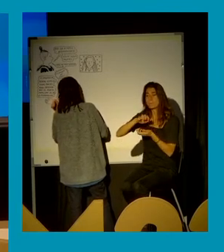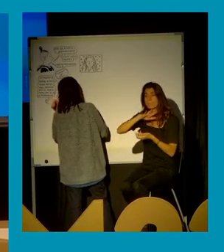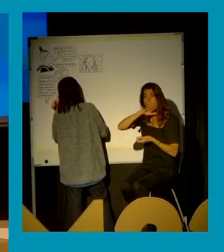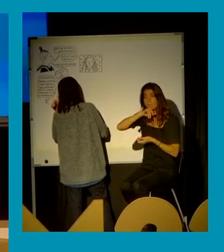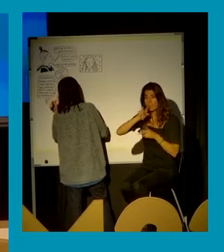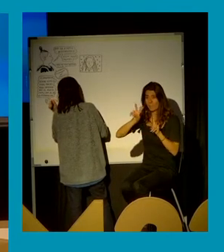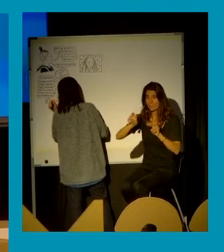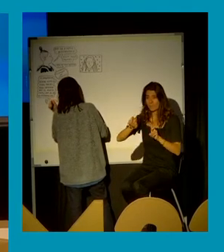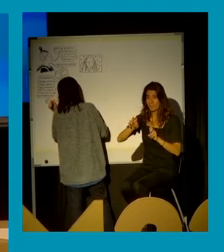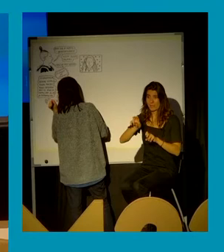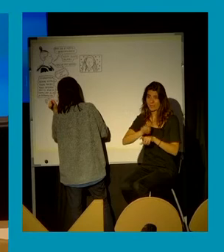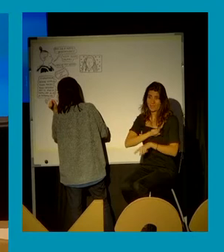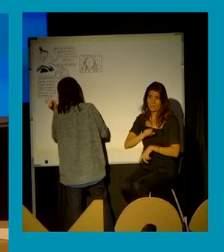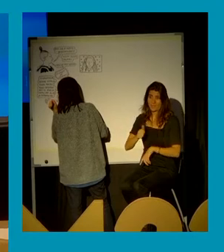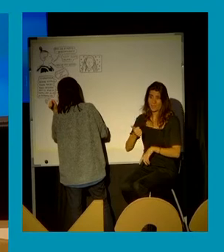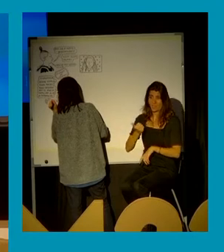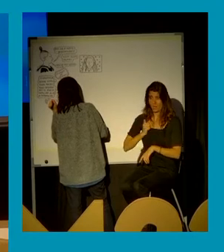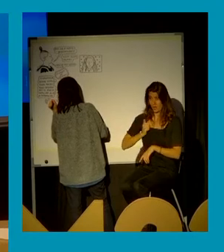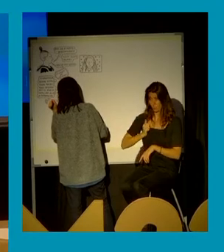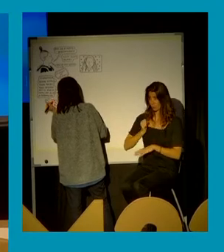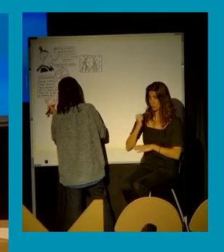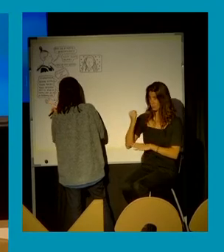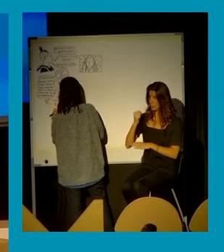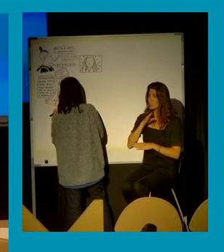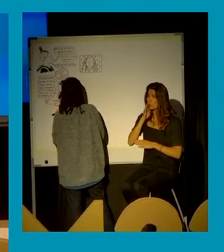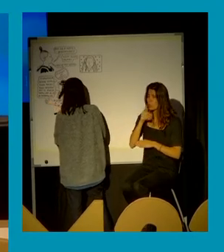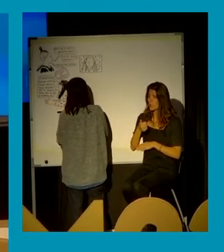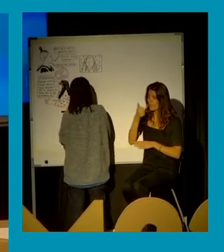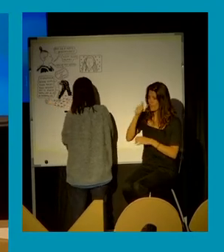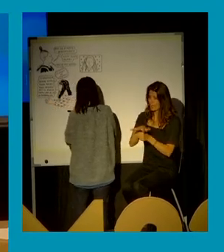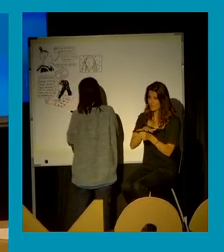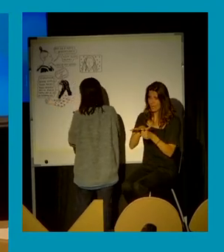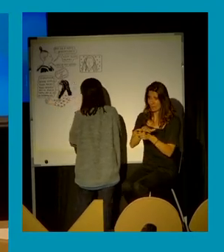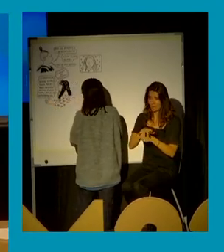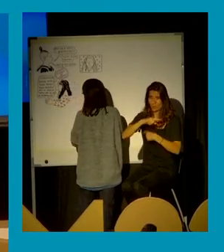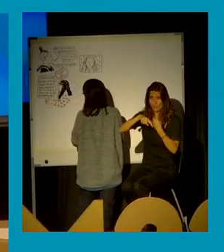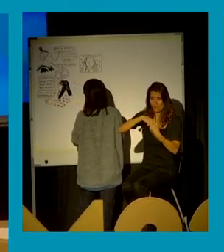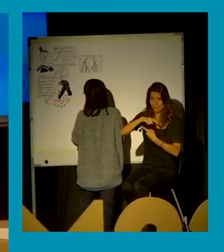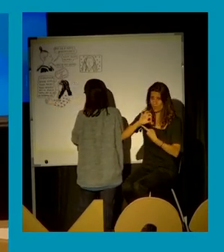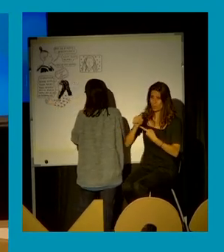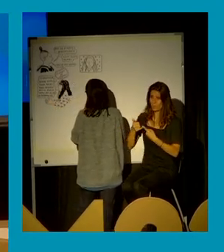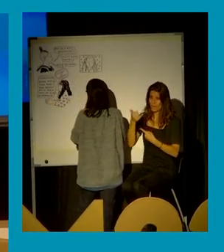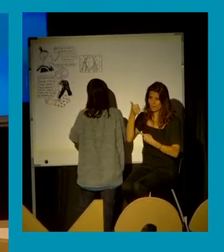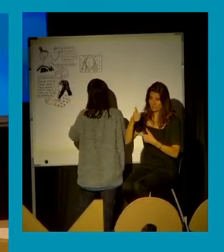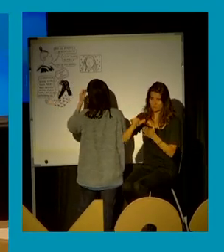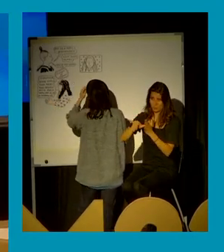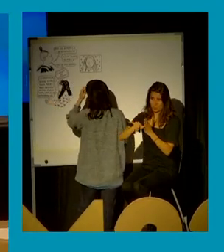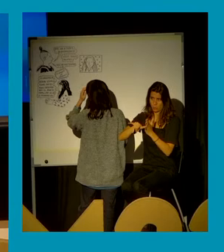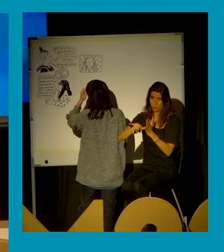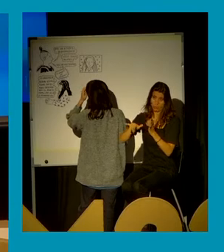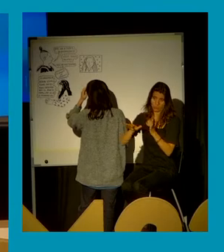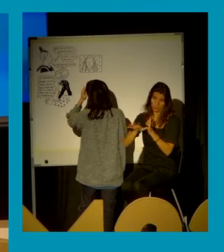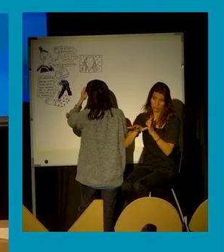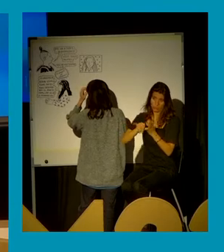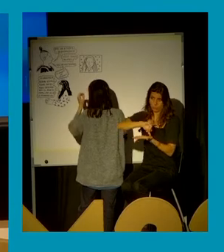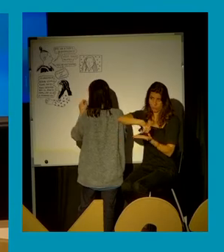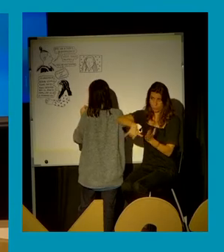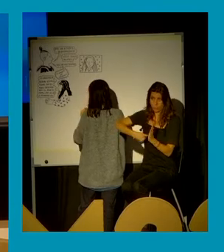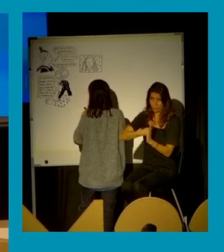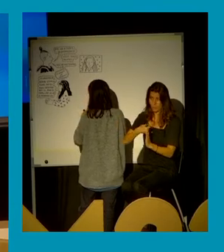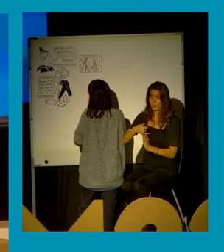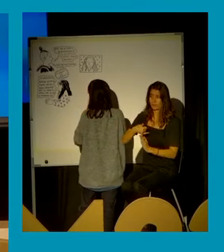de poder están en los ámbitos familiares y en los ámbitos de lo más cercano. Y allí es donde hay